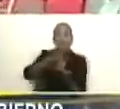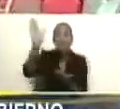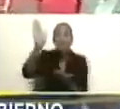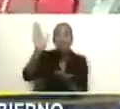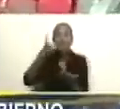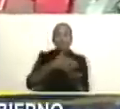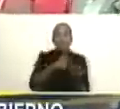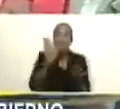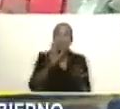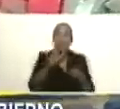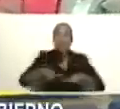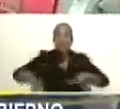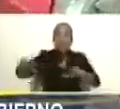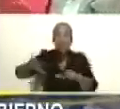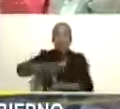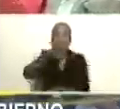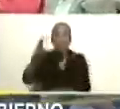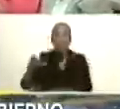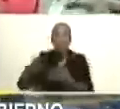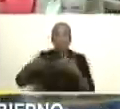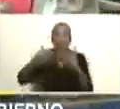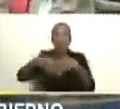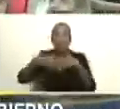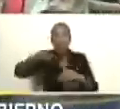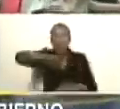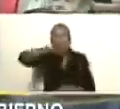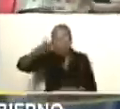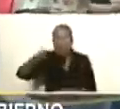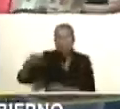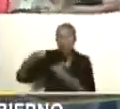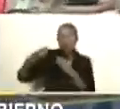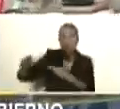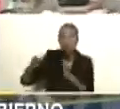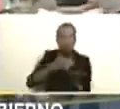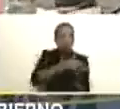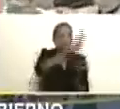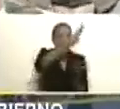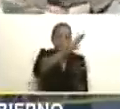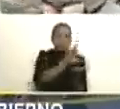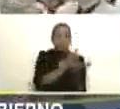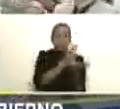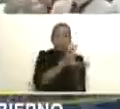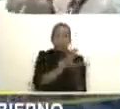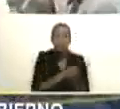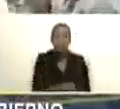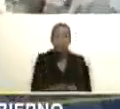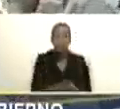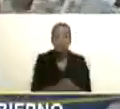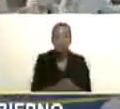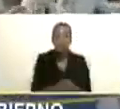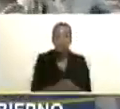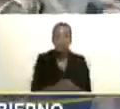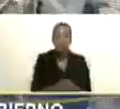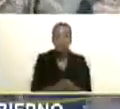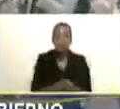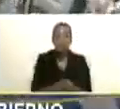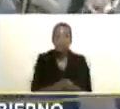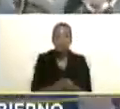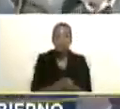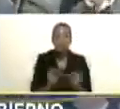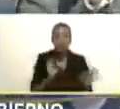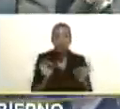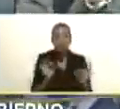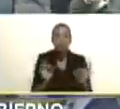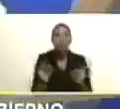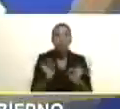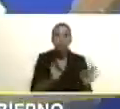retiren de esas operaciones en el mar por delimitar. Tres meses. Y estamos abiertos a